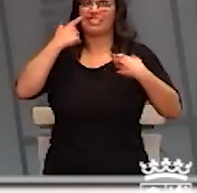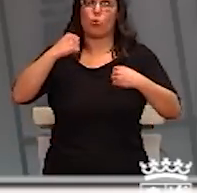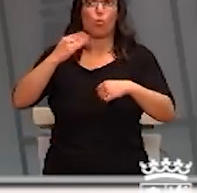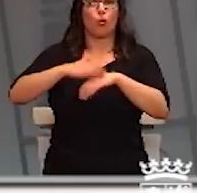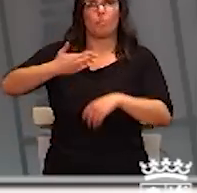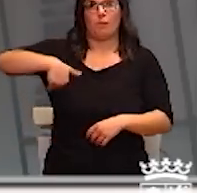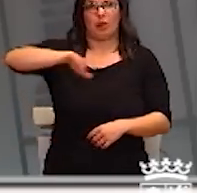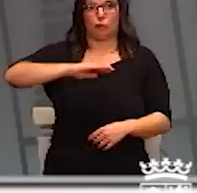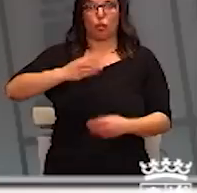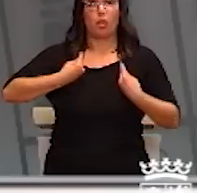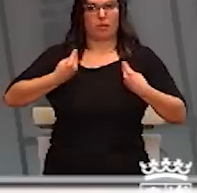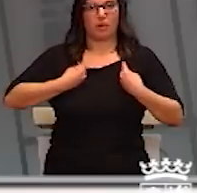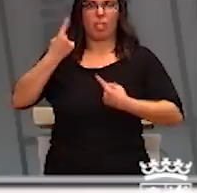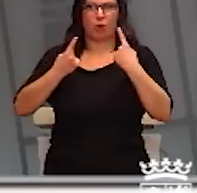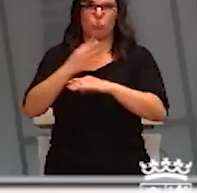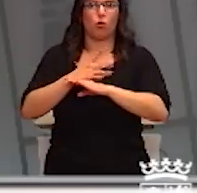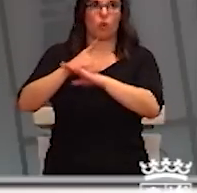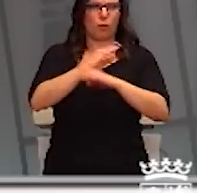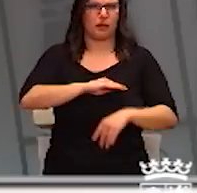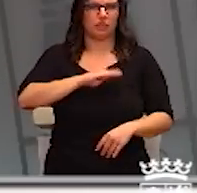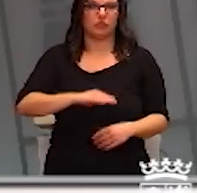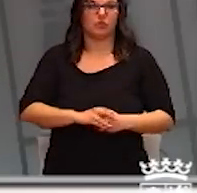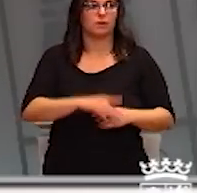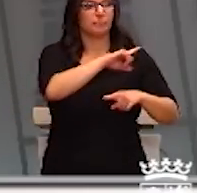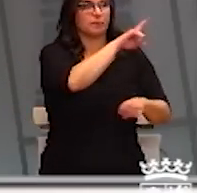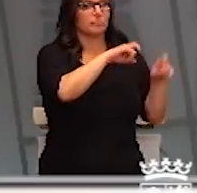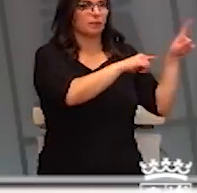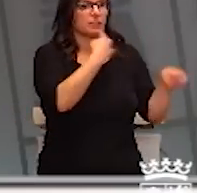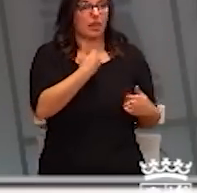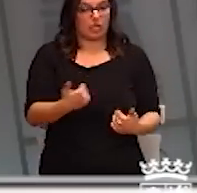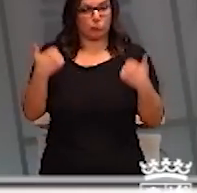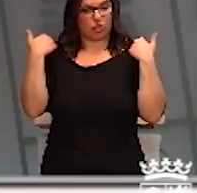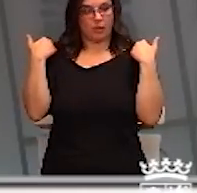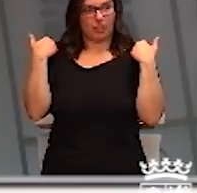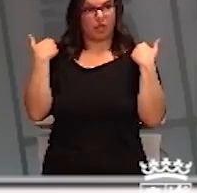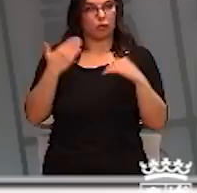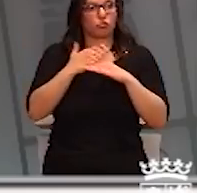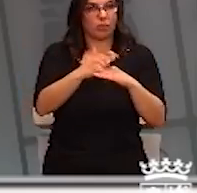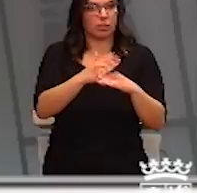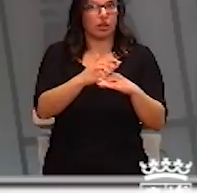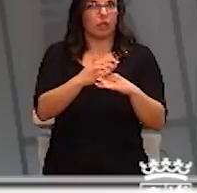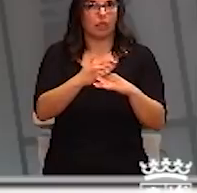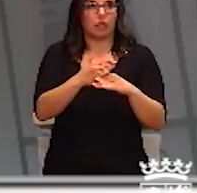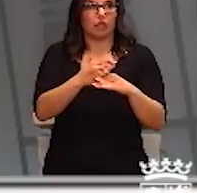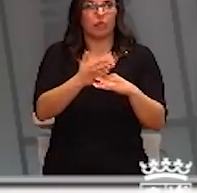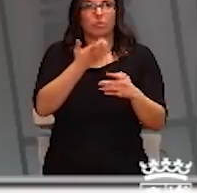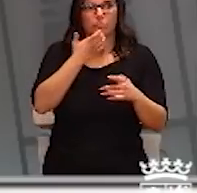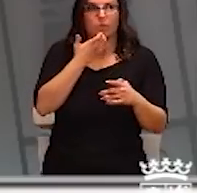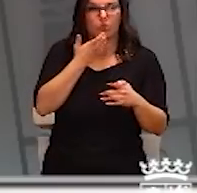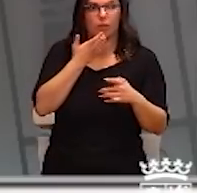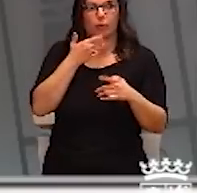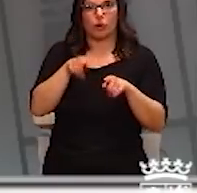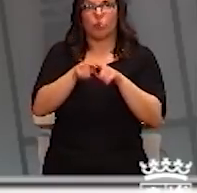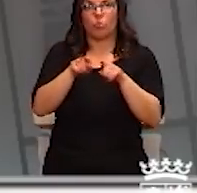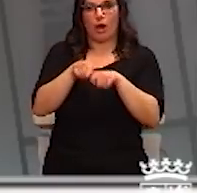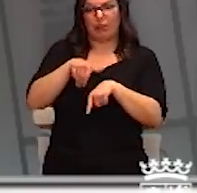la vida de muchas personas. Entonces si se hace con esa responsabilidad habría que evitar las manifestaciones de la Semana Santa.